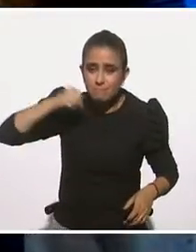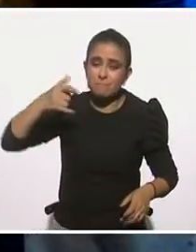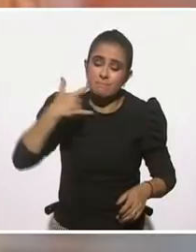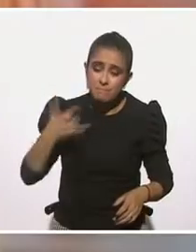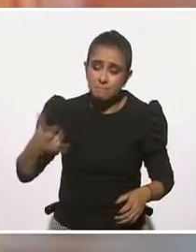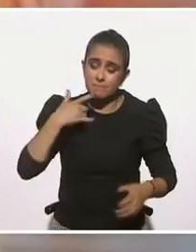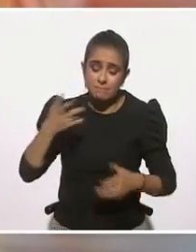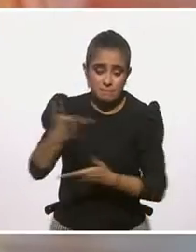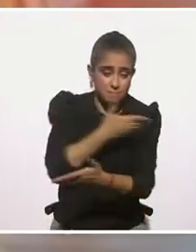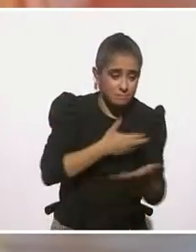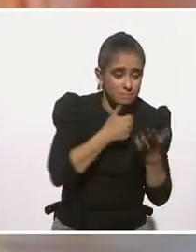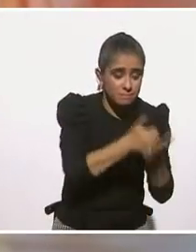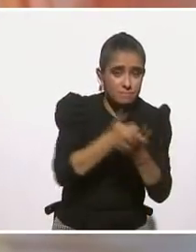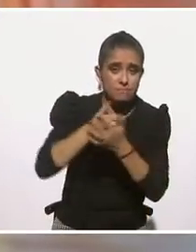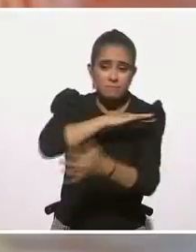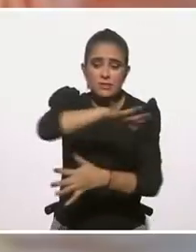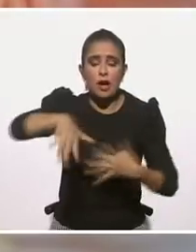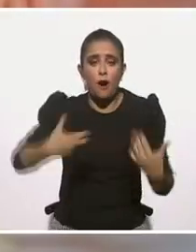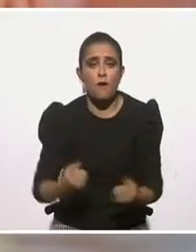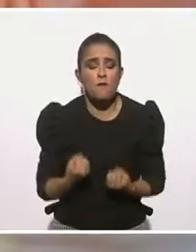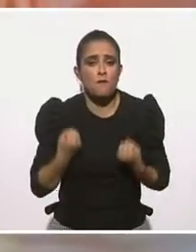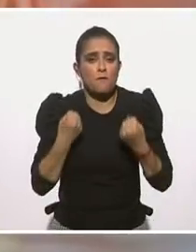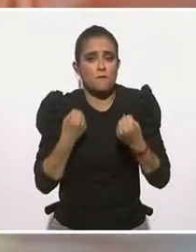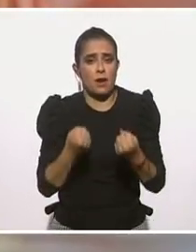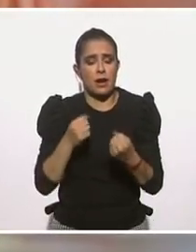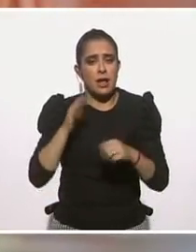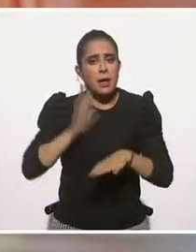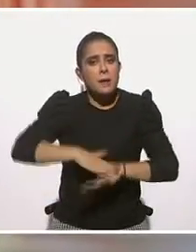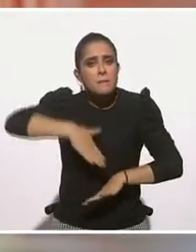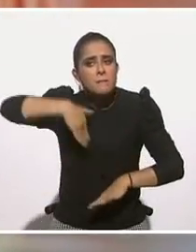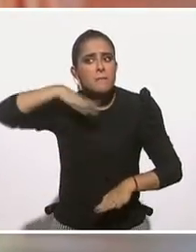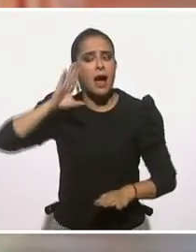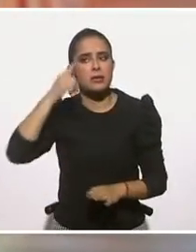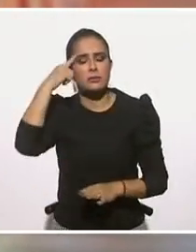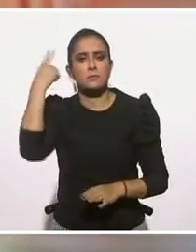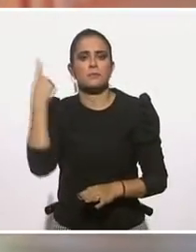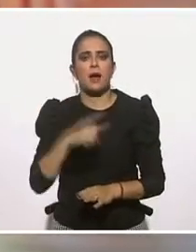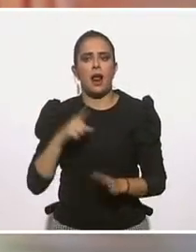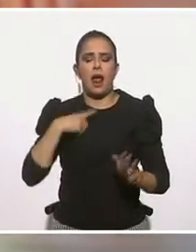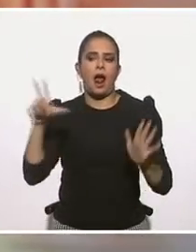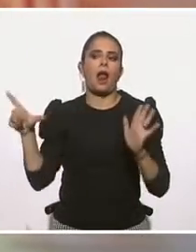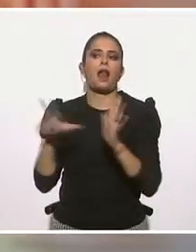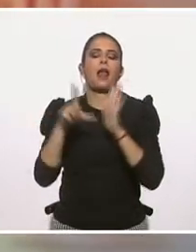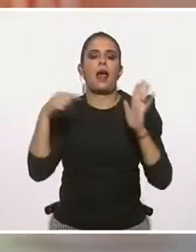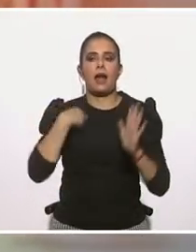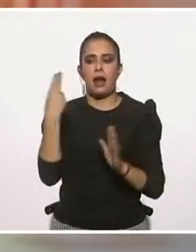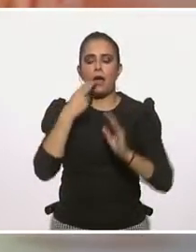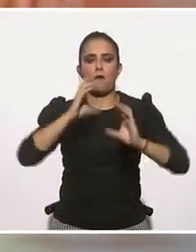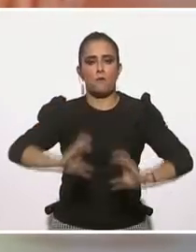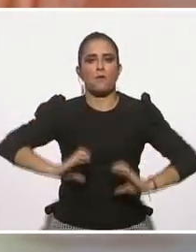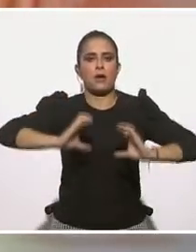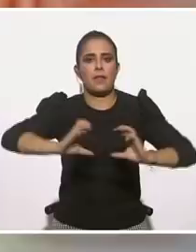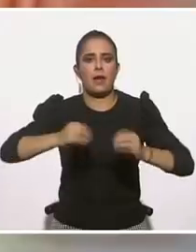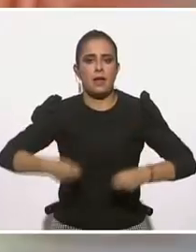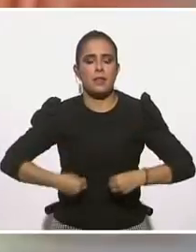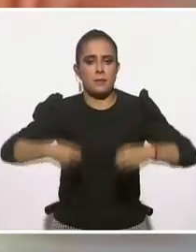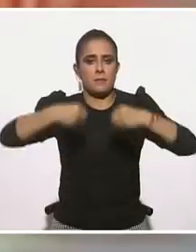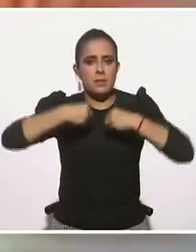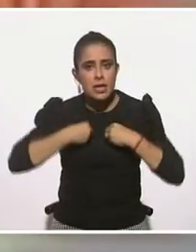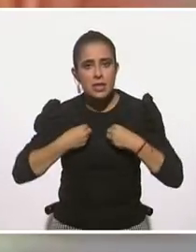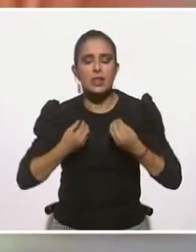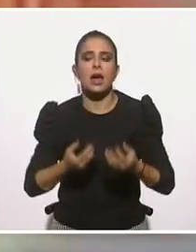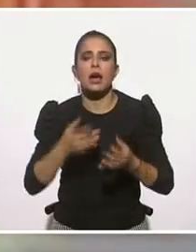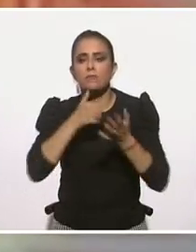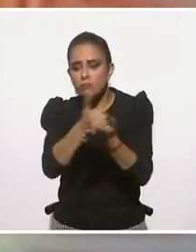más conciencia, con más herramientas para caminar como una mejor humanidad y hacer